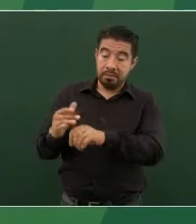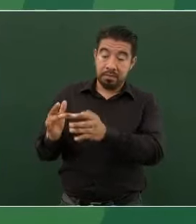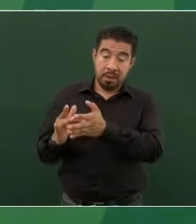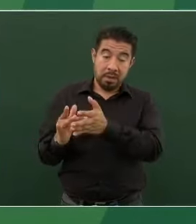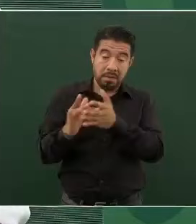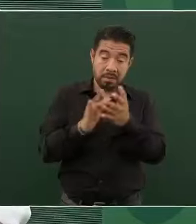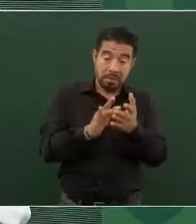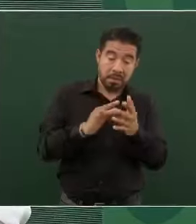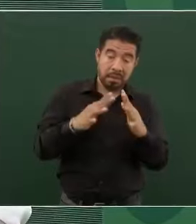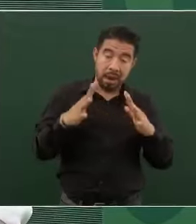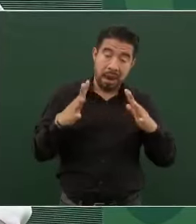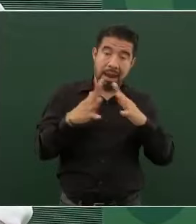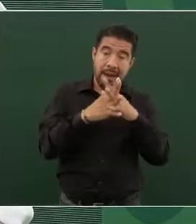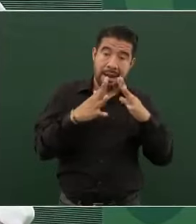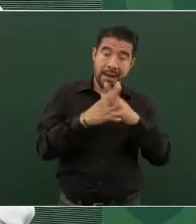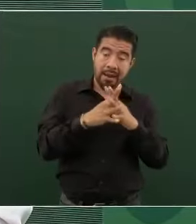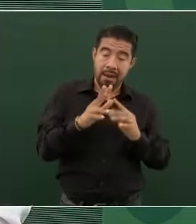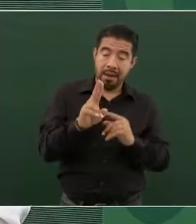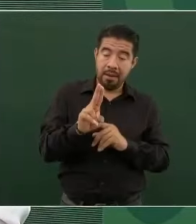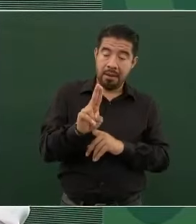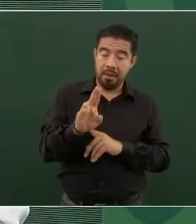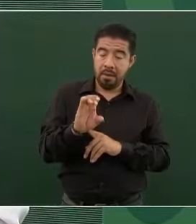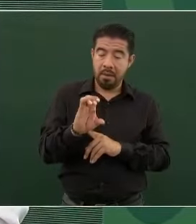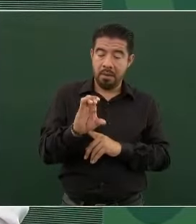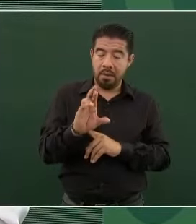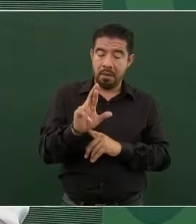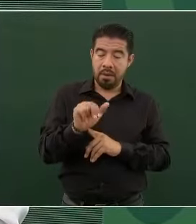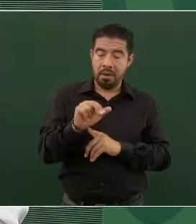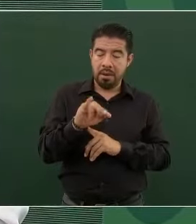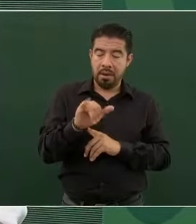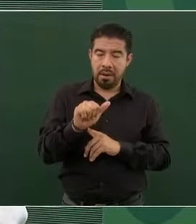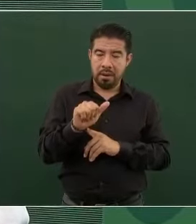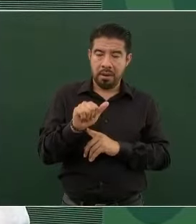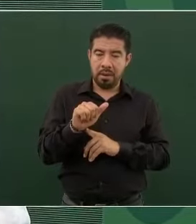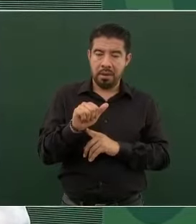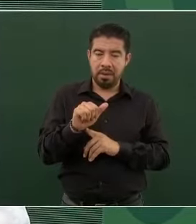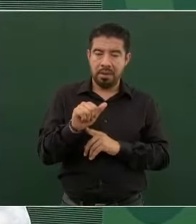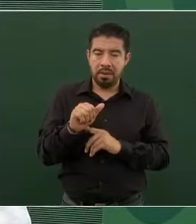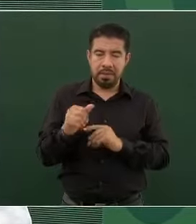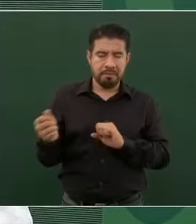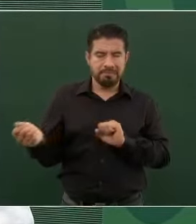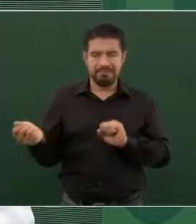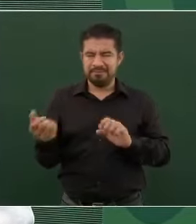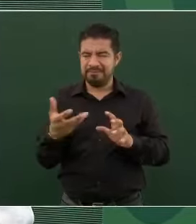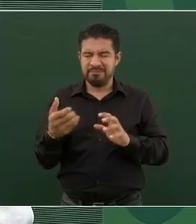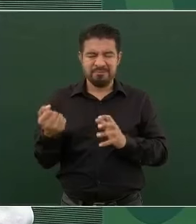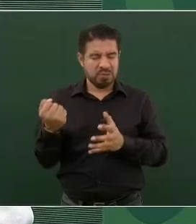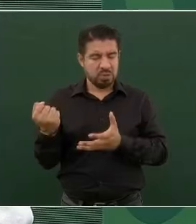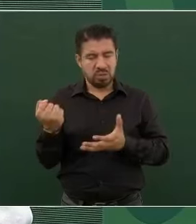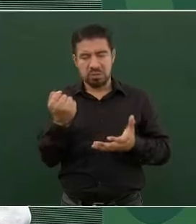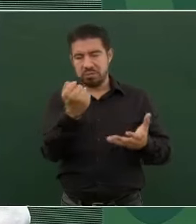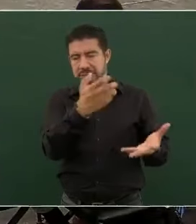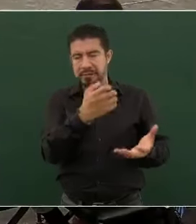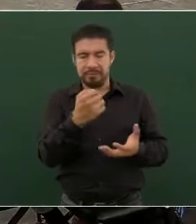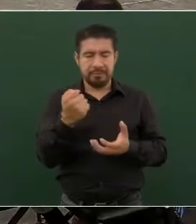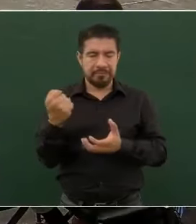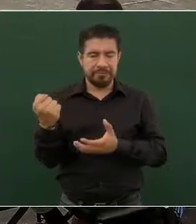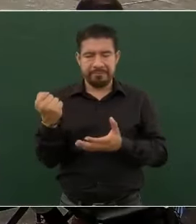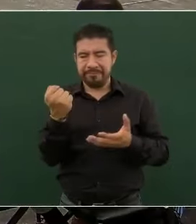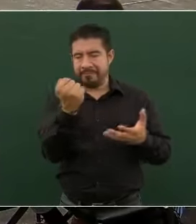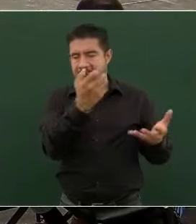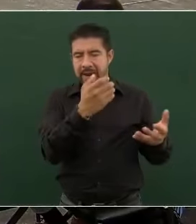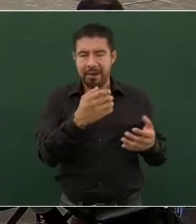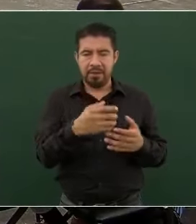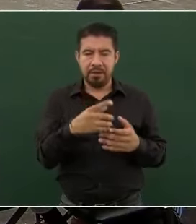el dinero, raudales de dólares,